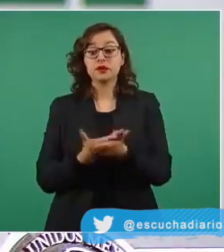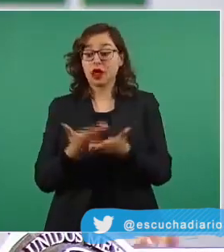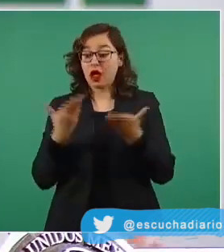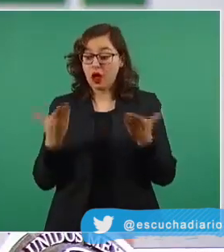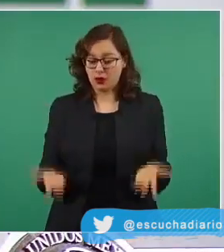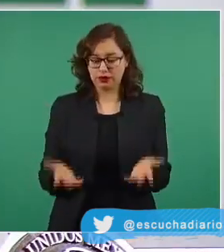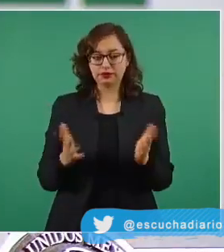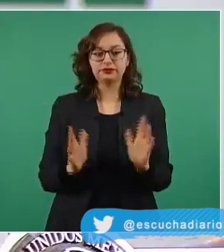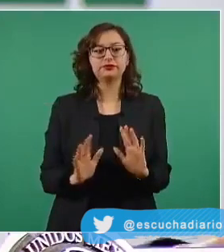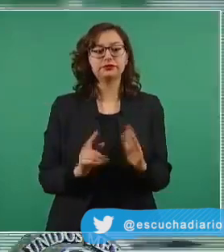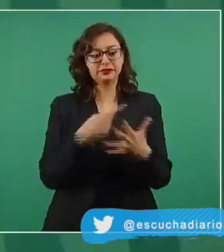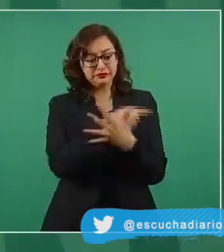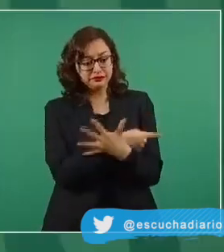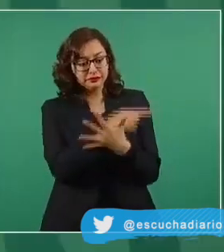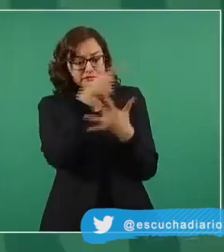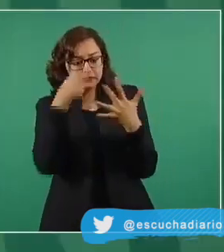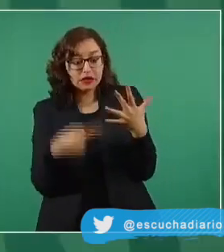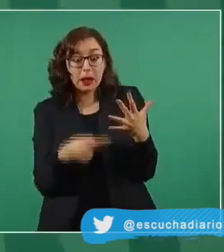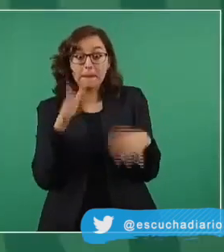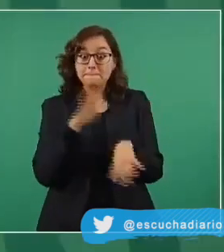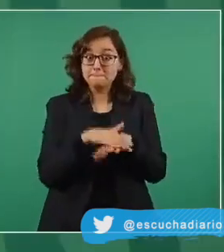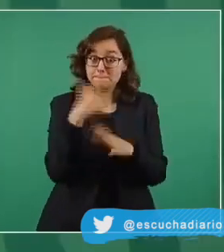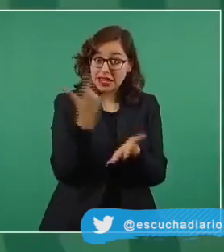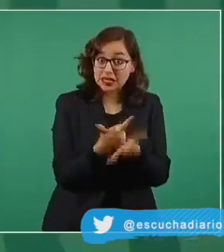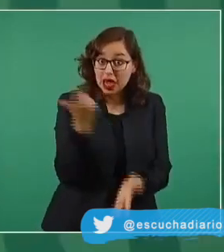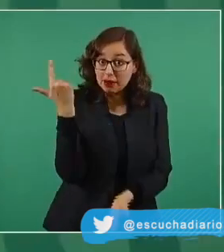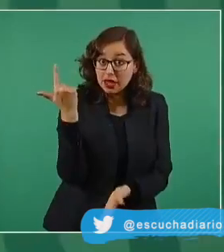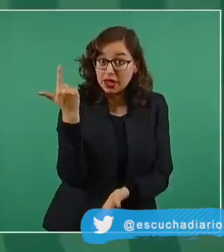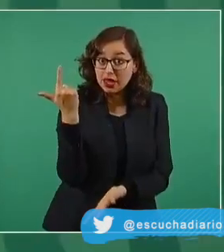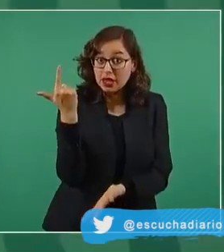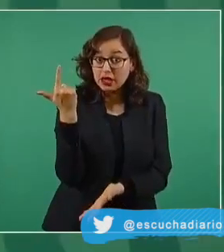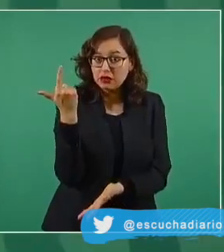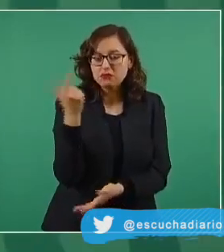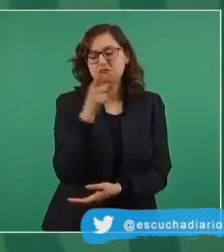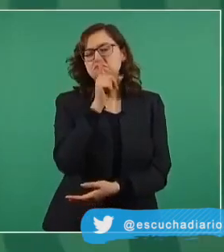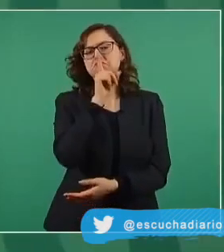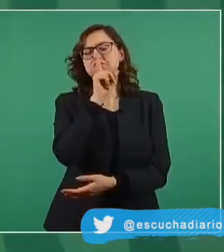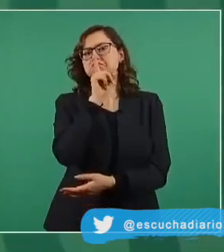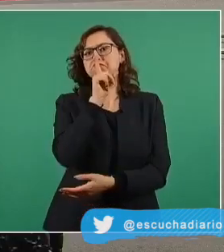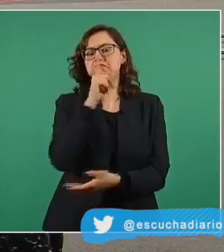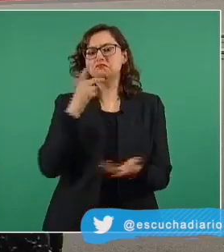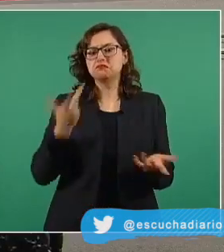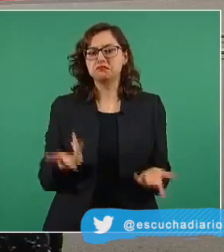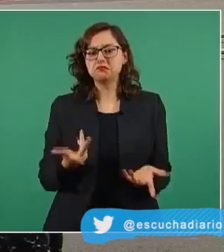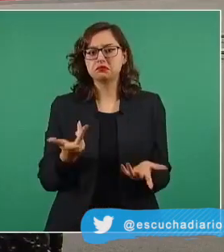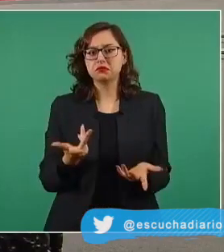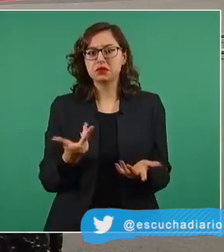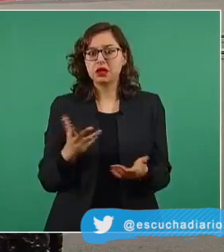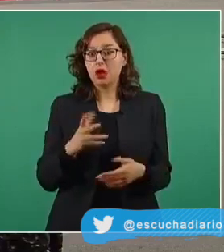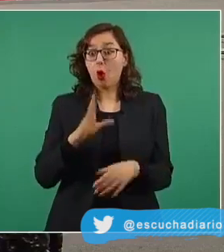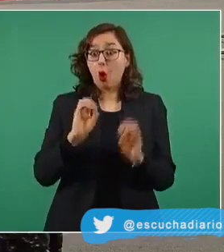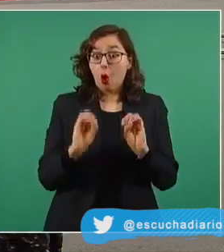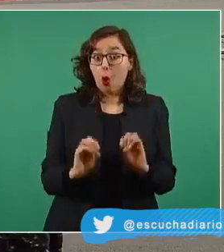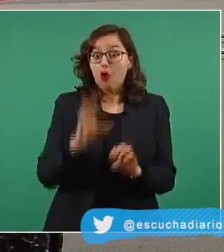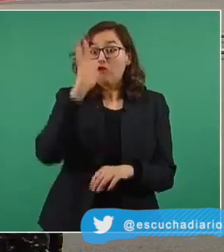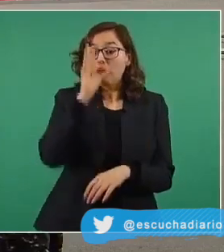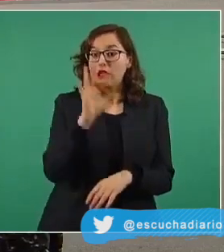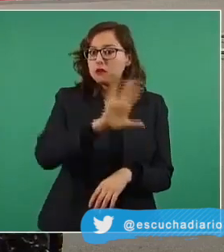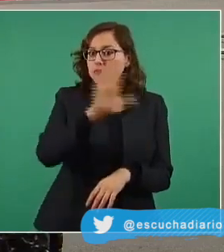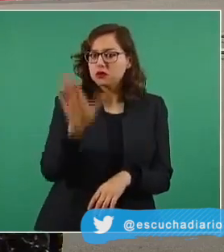es necesario continuar con las recomendaciones sanitarias para evitar más contagios en nuestro país. No olvides usar tu